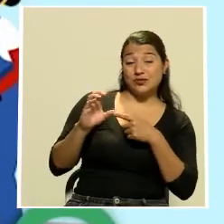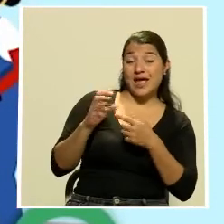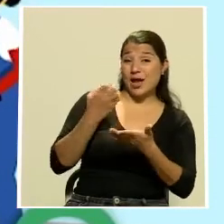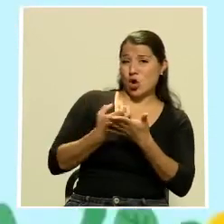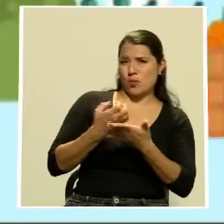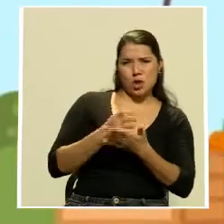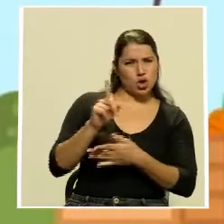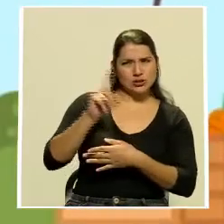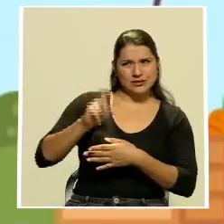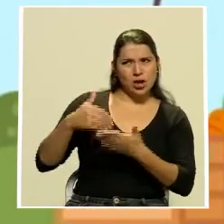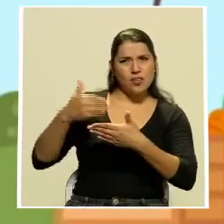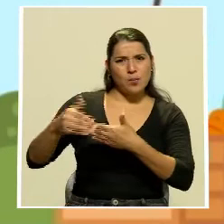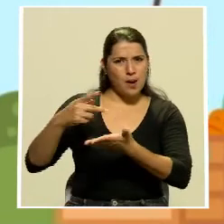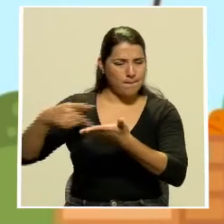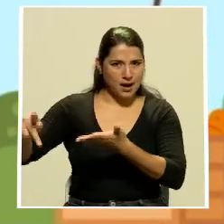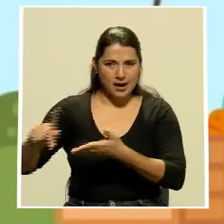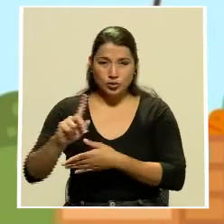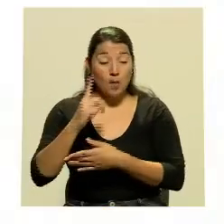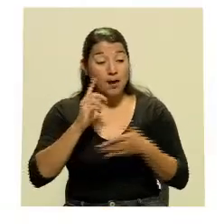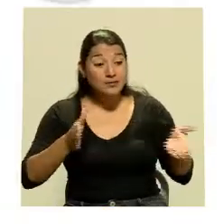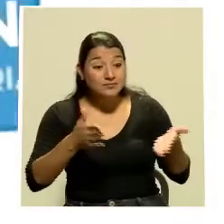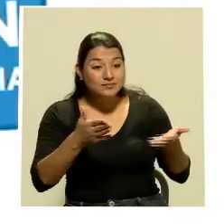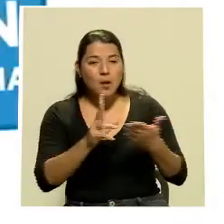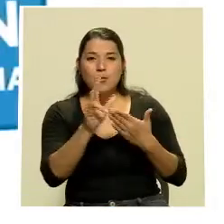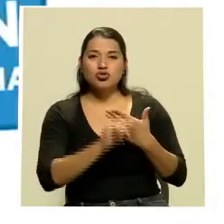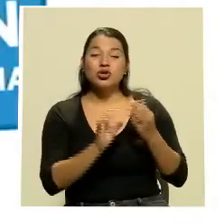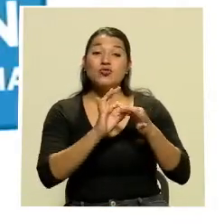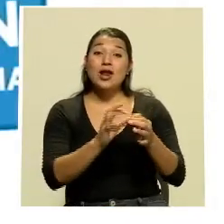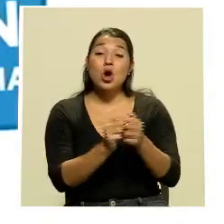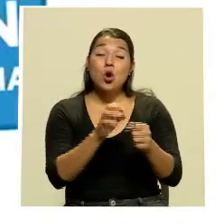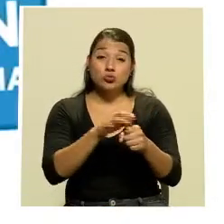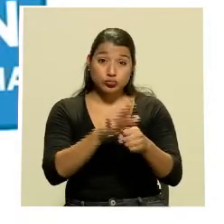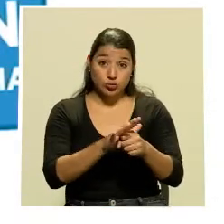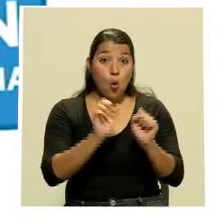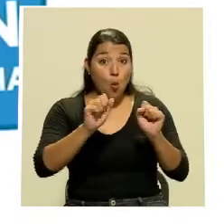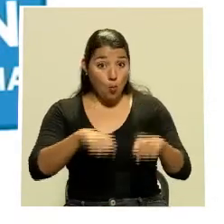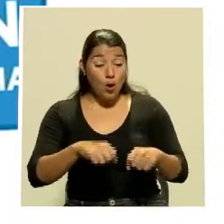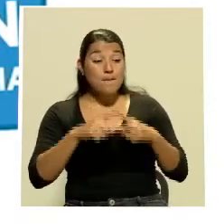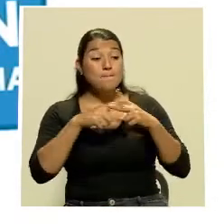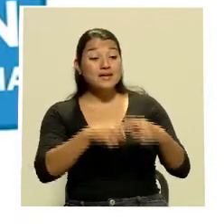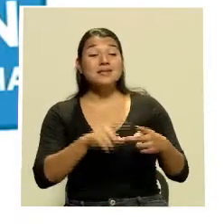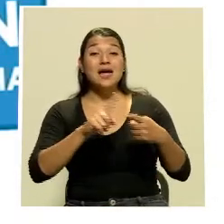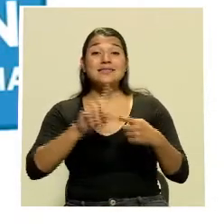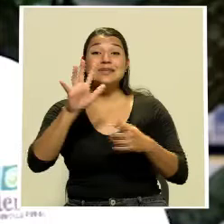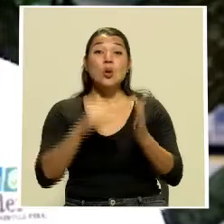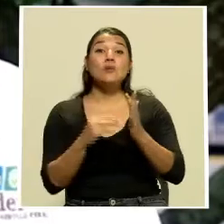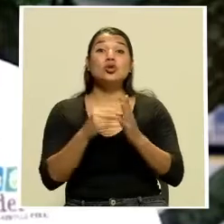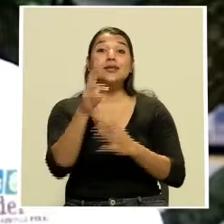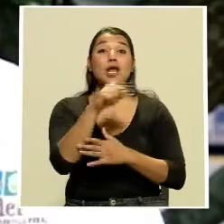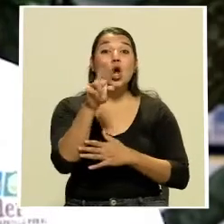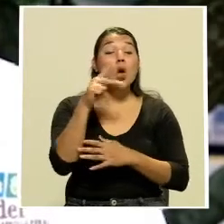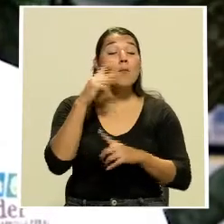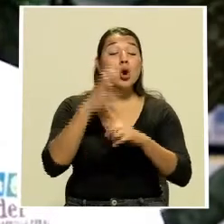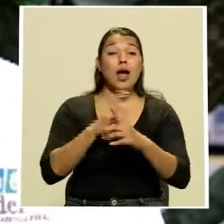ideas novedosas del sector agropecuario en el que se podrían girar hasta 5 millones de colones por cada propuesta. Motor